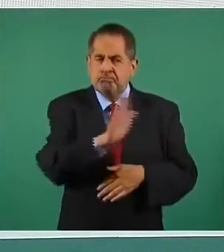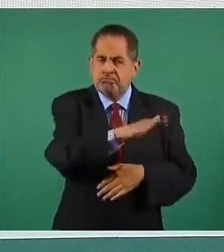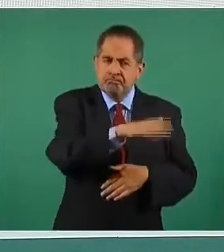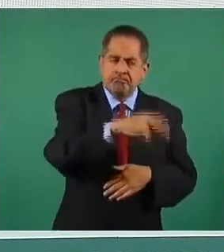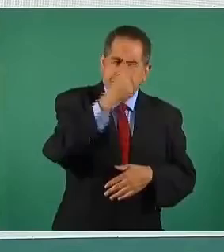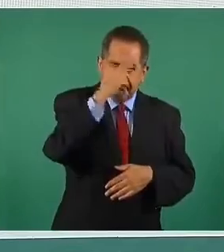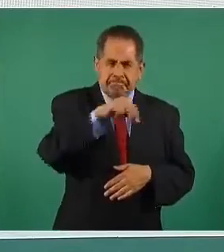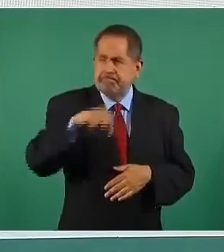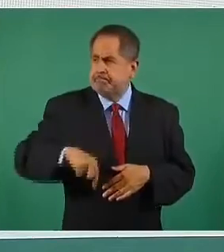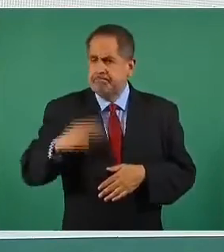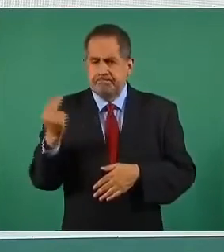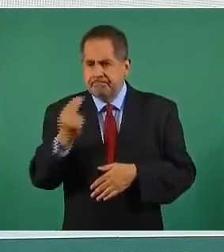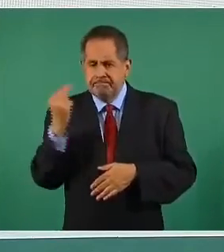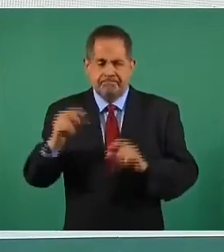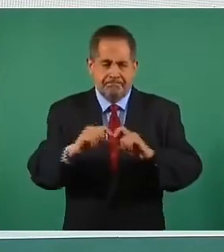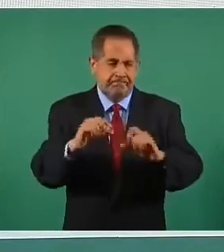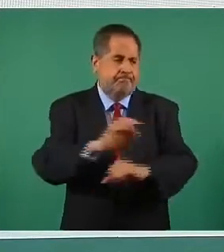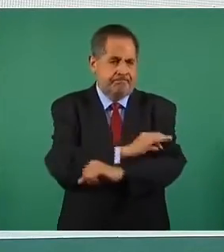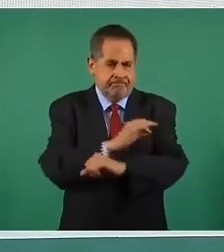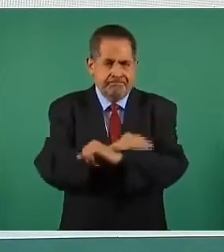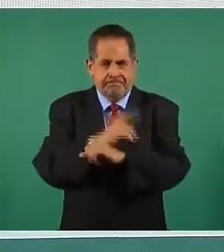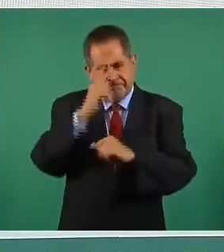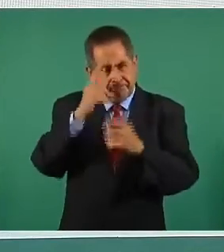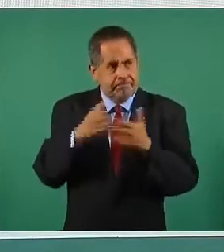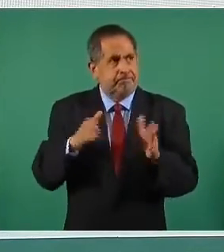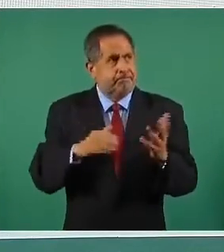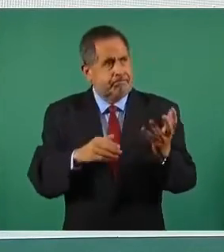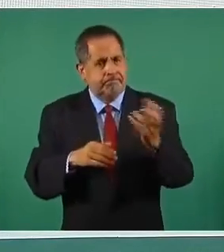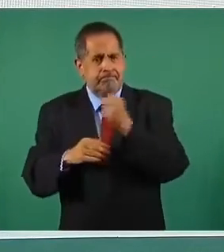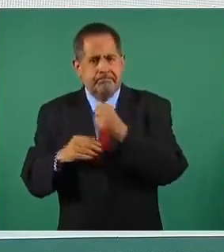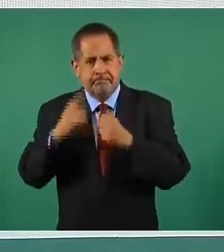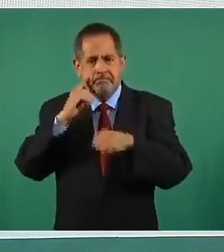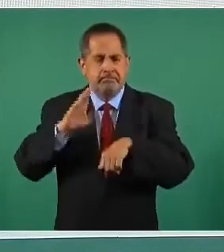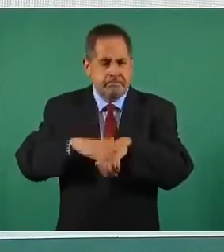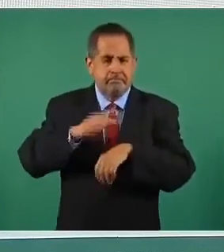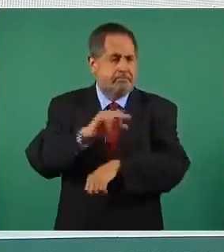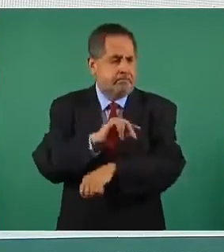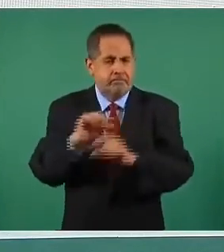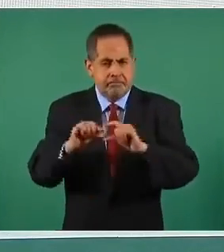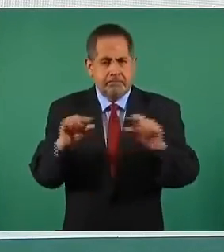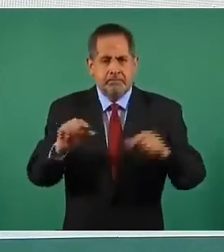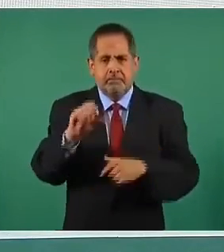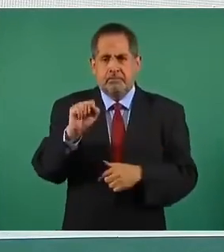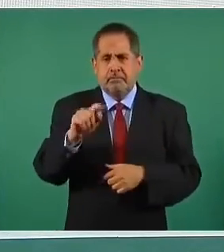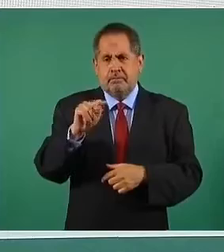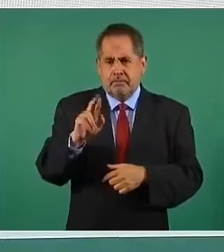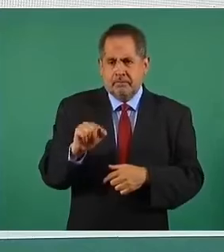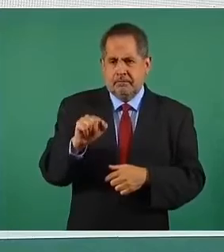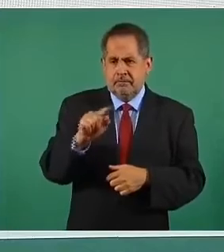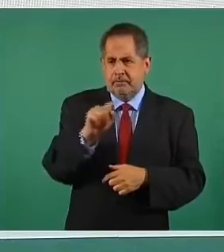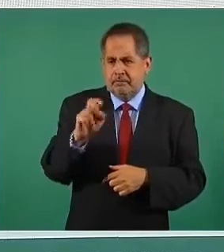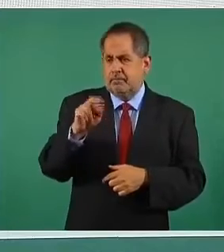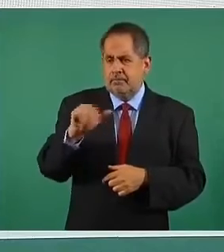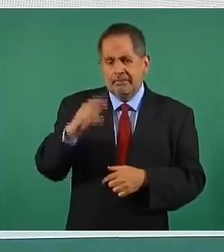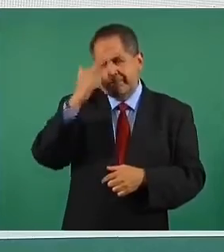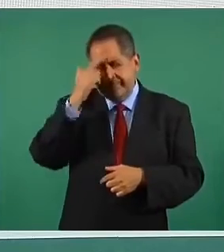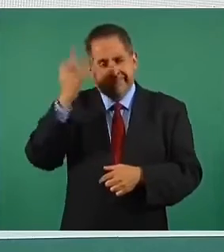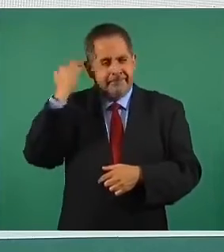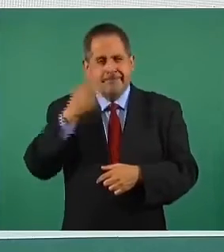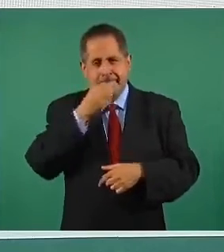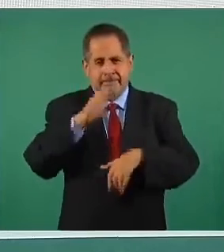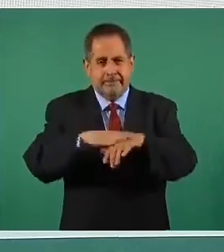primordial esto, el poder acceder no sólo a más vacunas de AstraZeneca, que como saben ustedes ya